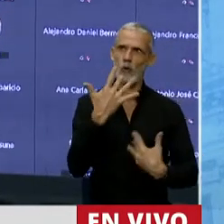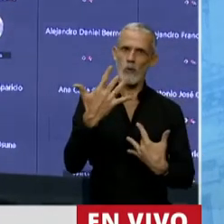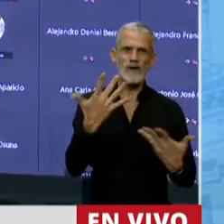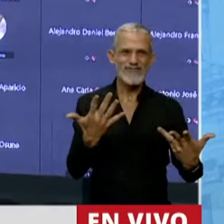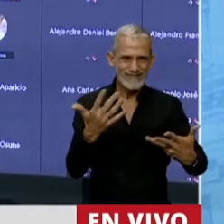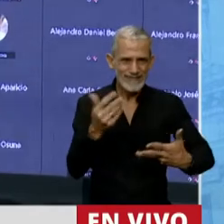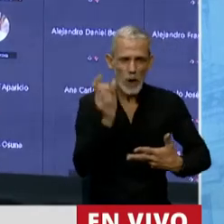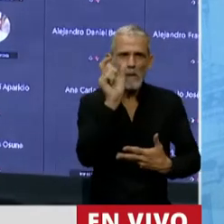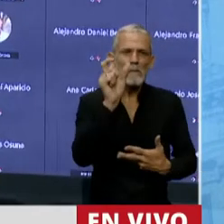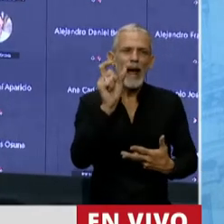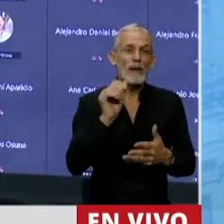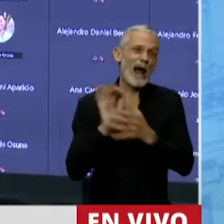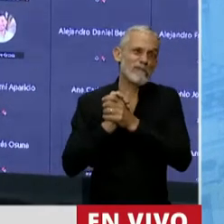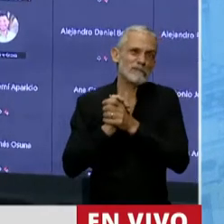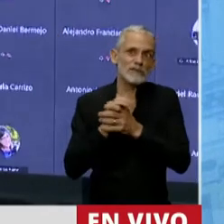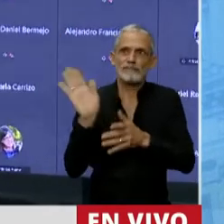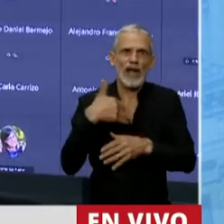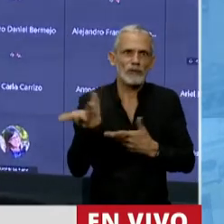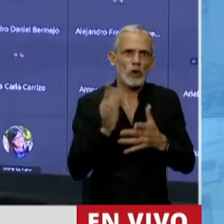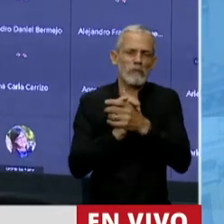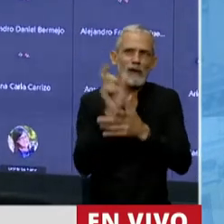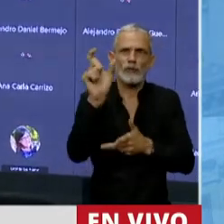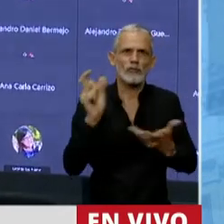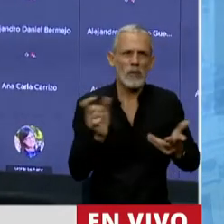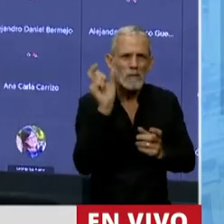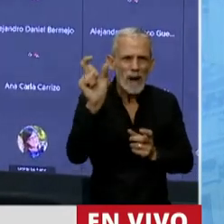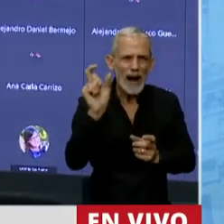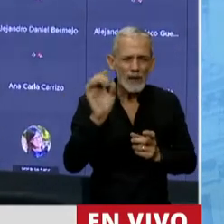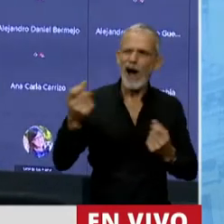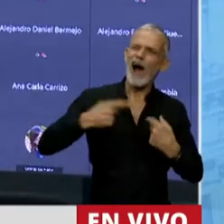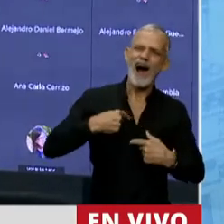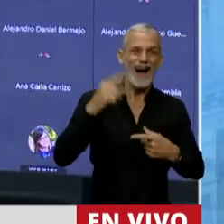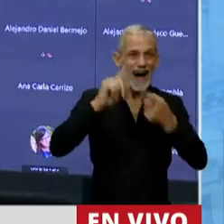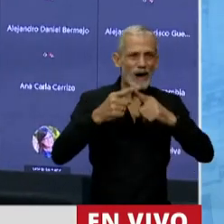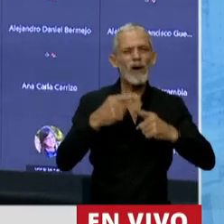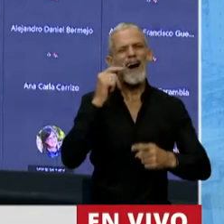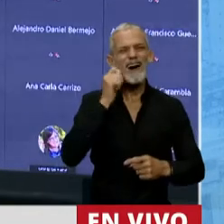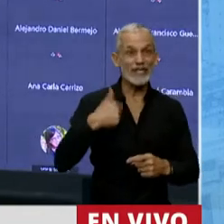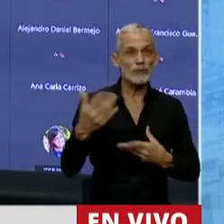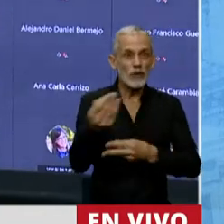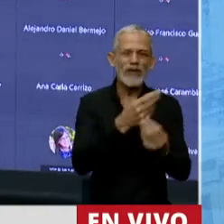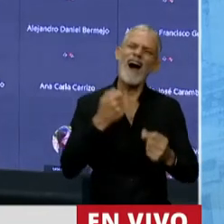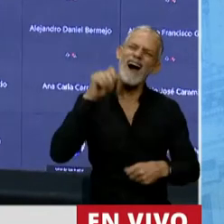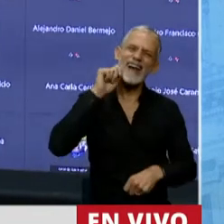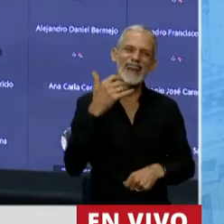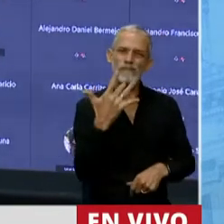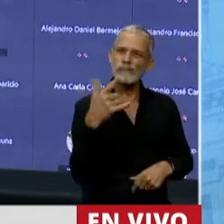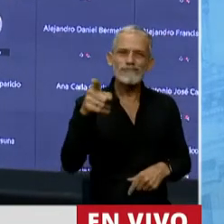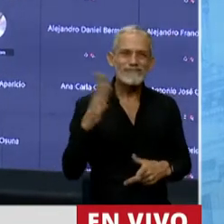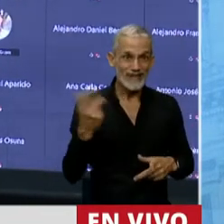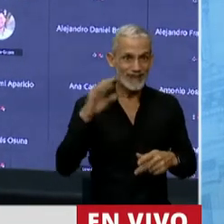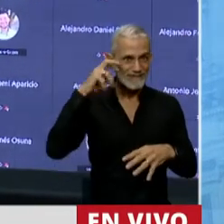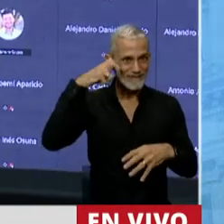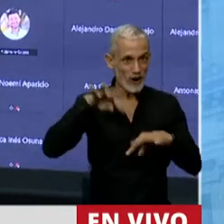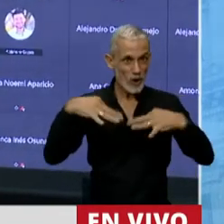le solemos poner la palabra a Alfonsín a todo, porque son palabras que generan consenso, en esta Cámara para